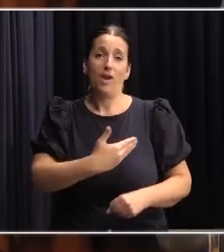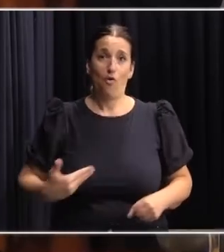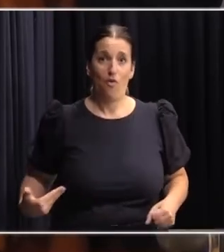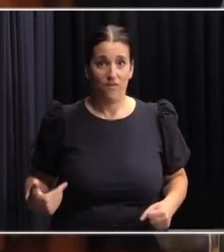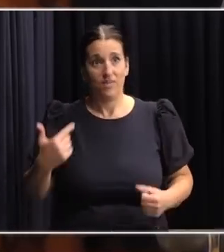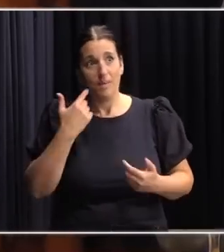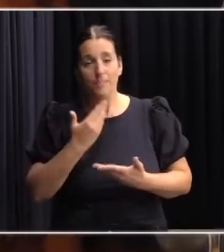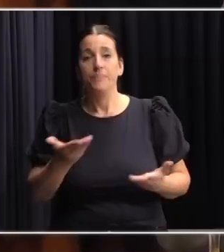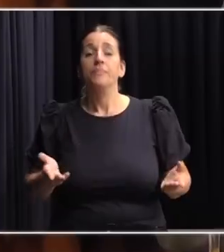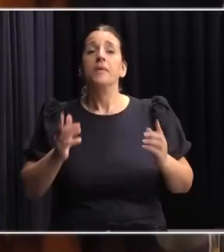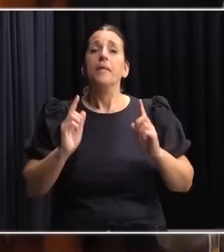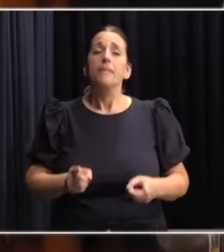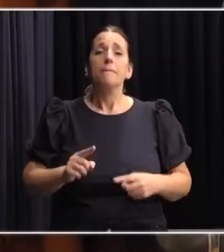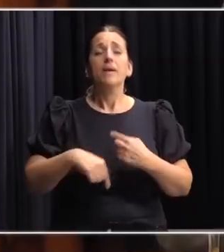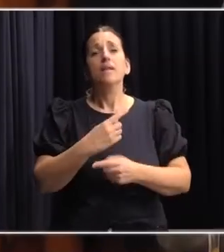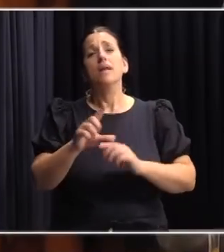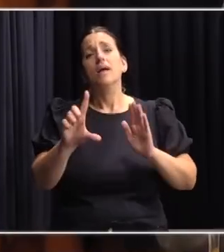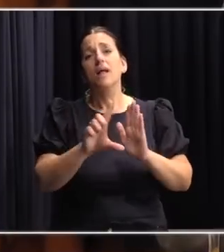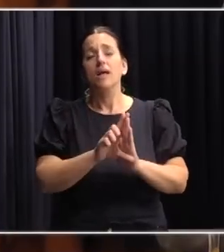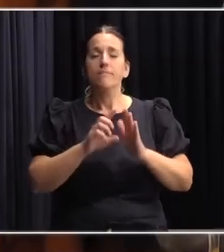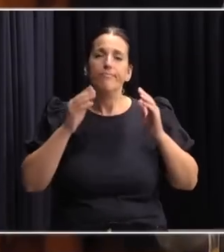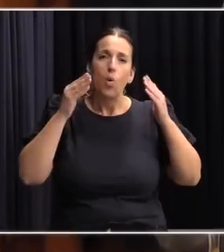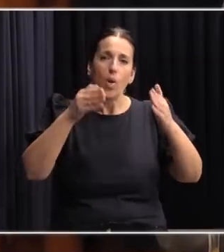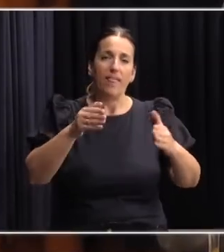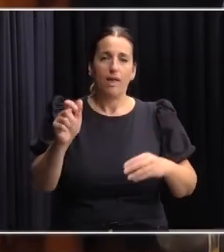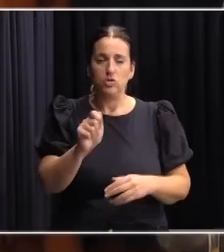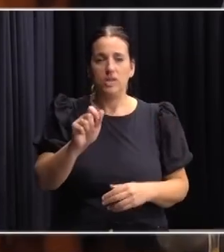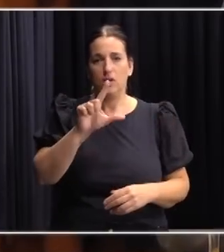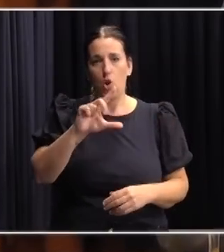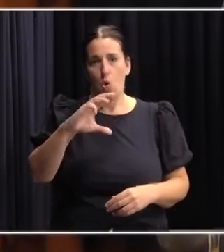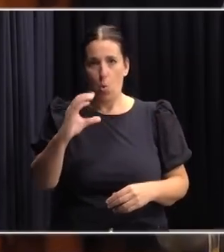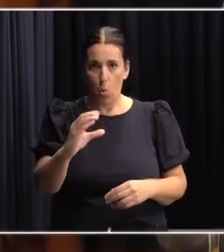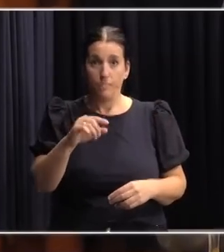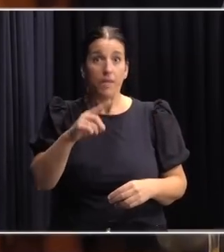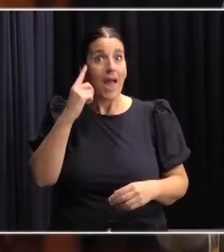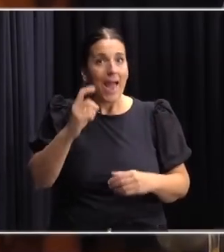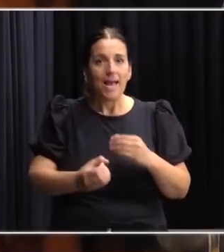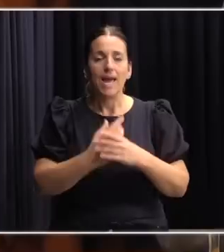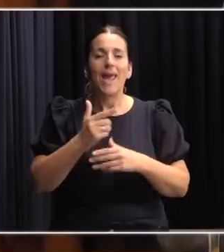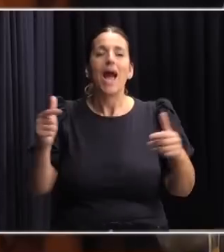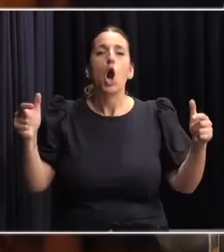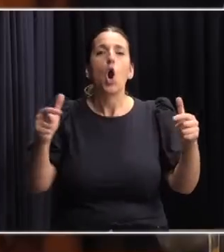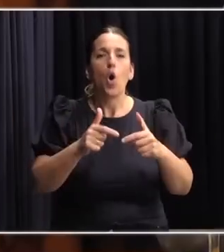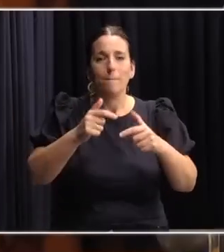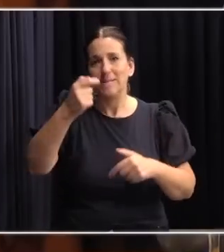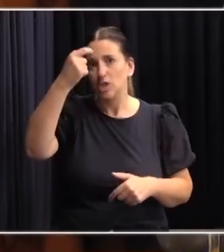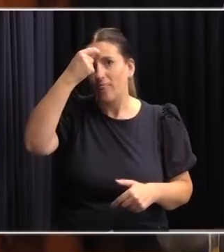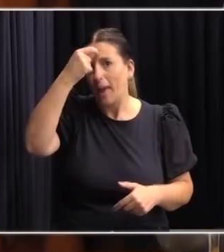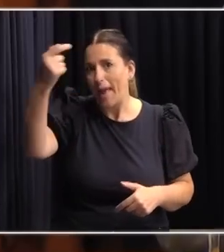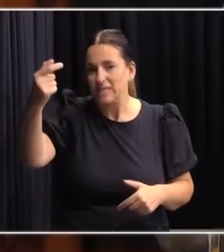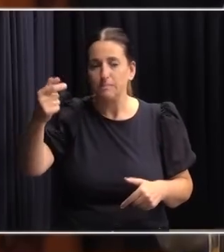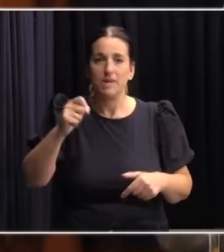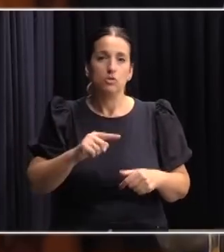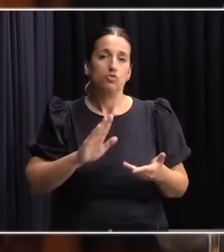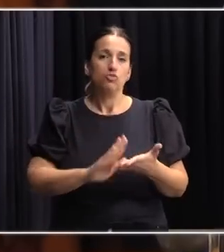Luego la ley de urgente consideración que crea la Comisión de Expertos en Seguridad